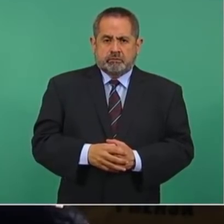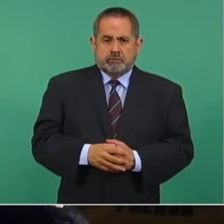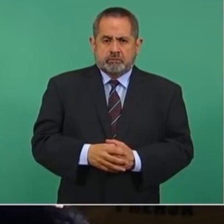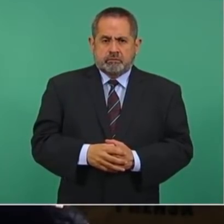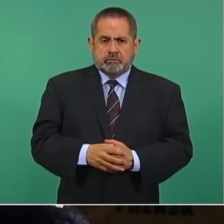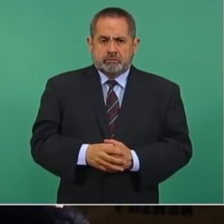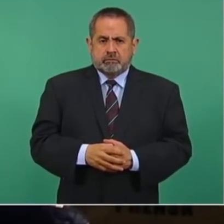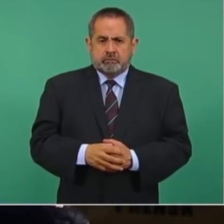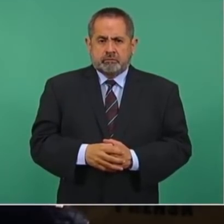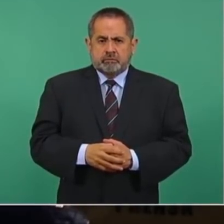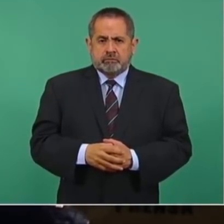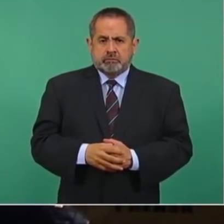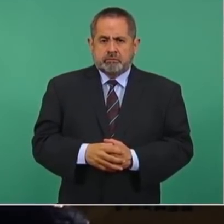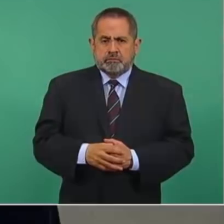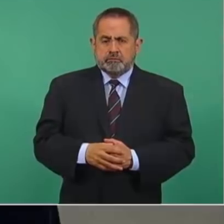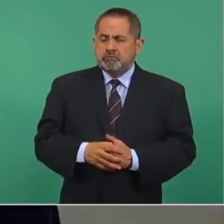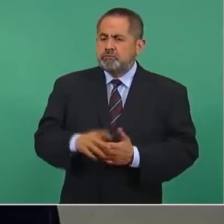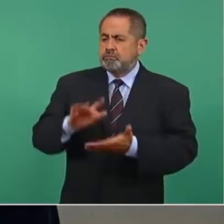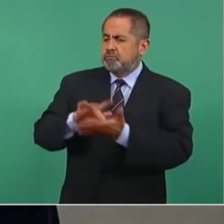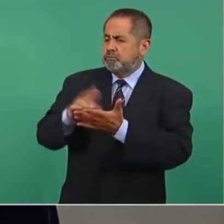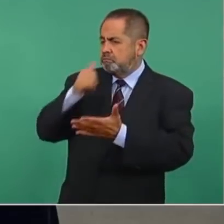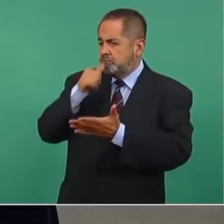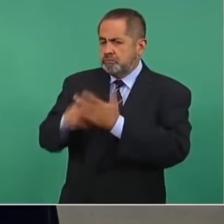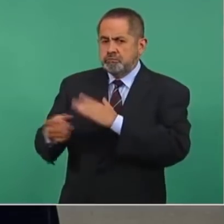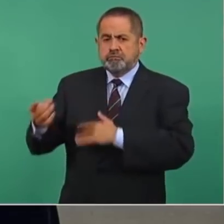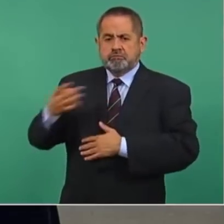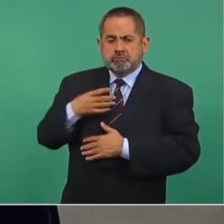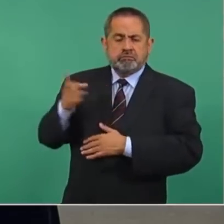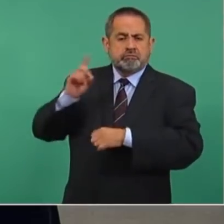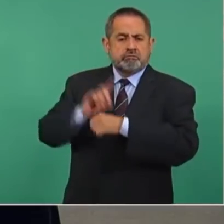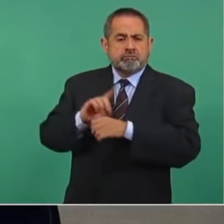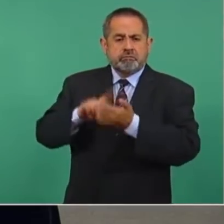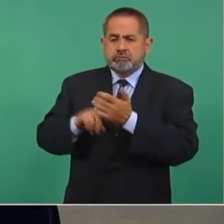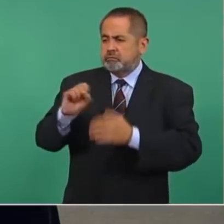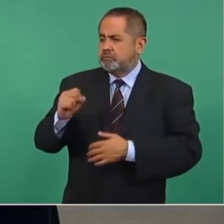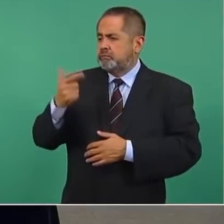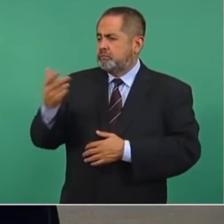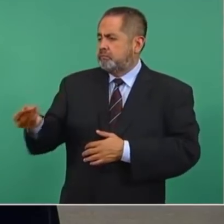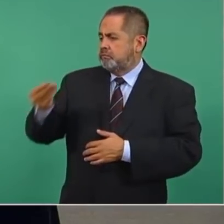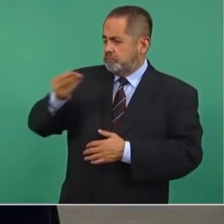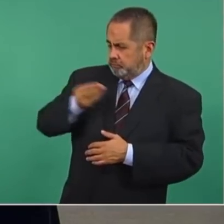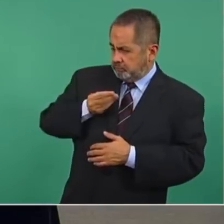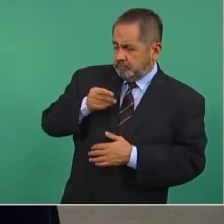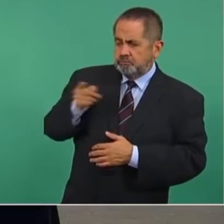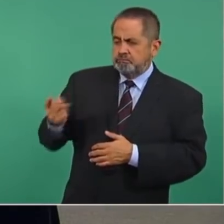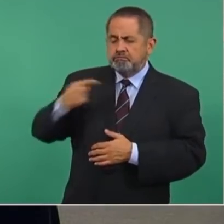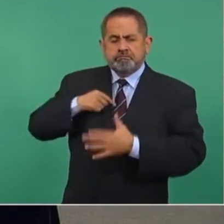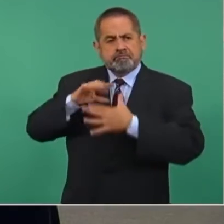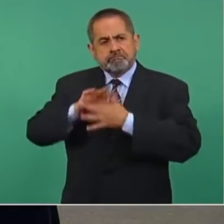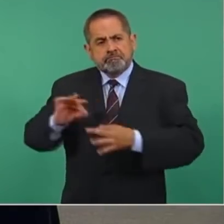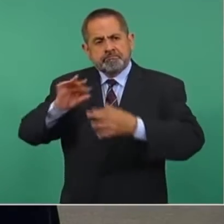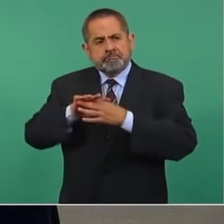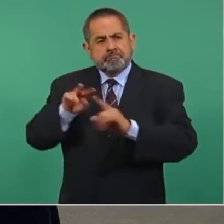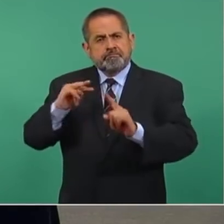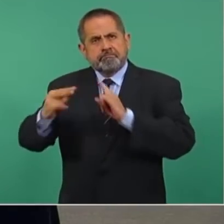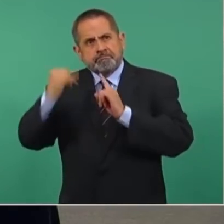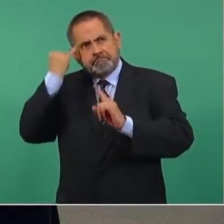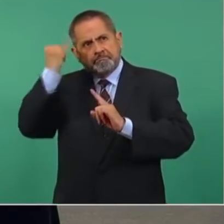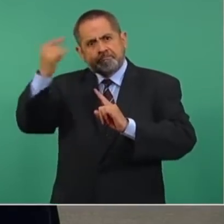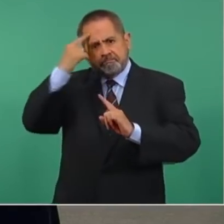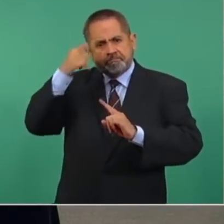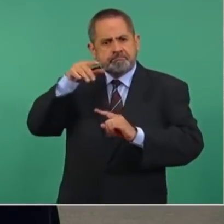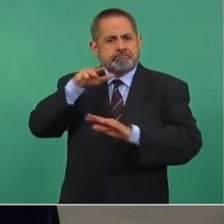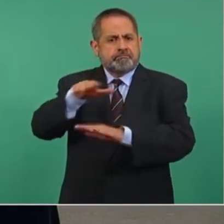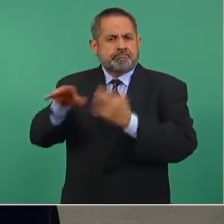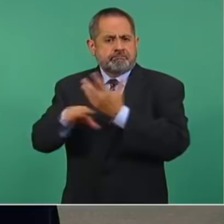Gracias por su carta del 7 de septiembre en la que describe su enfoque para gestionar la migración. Se